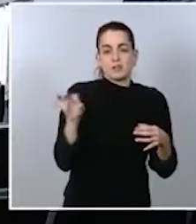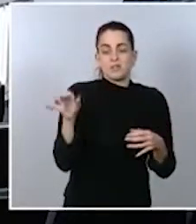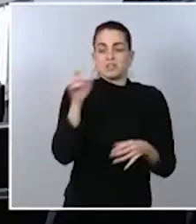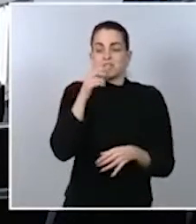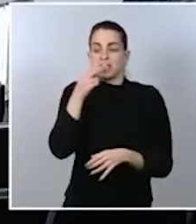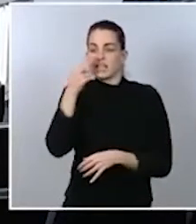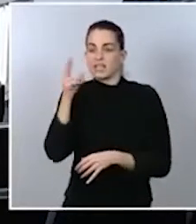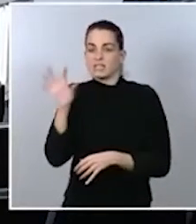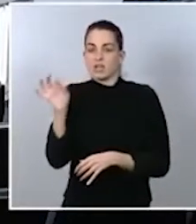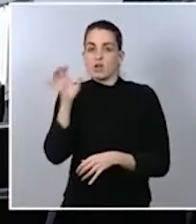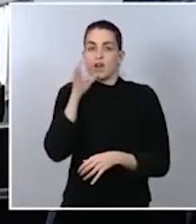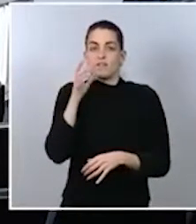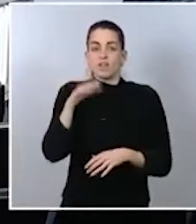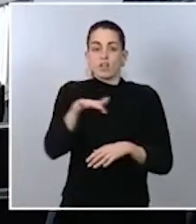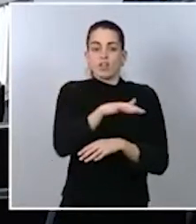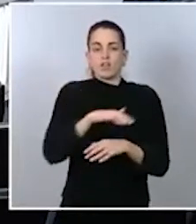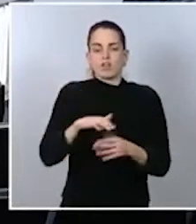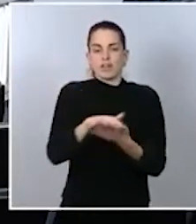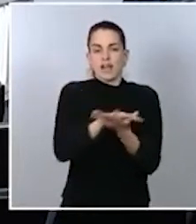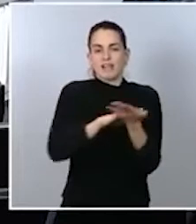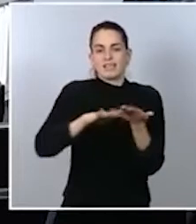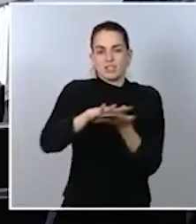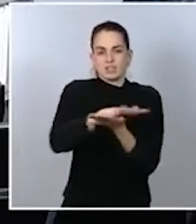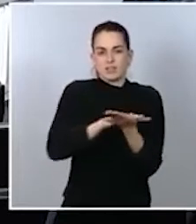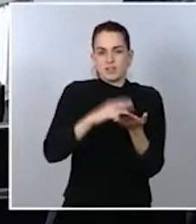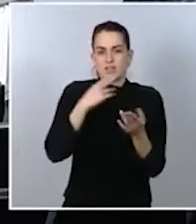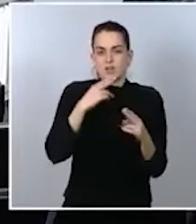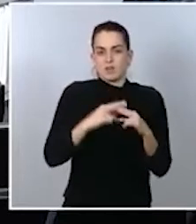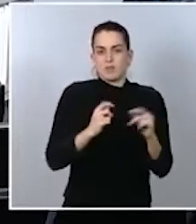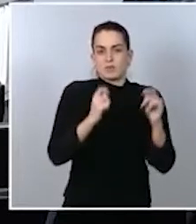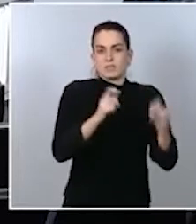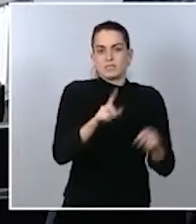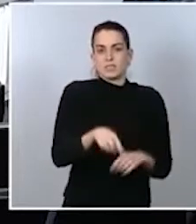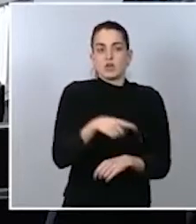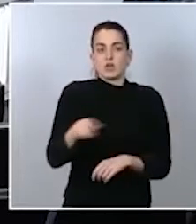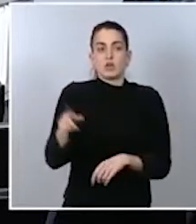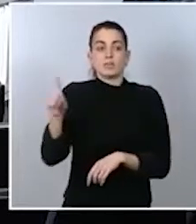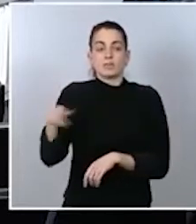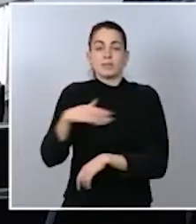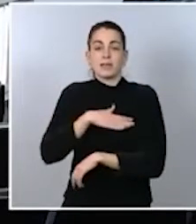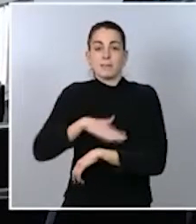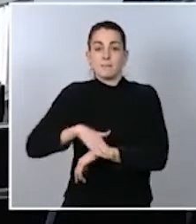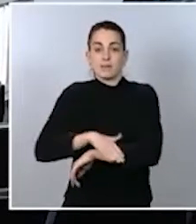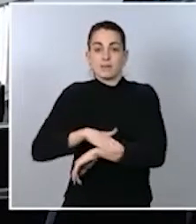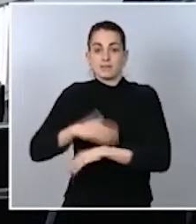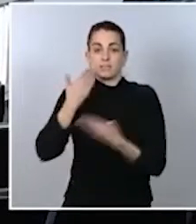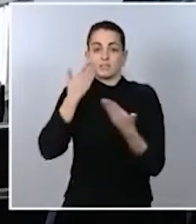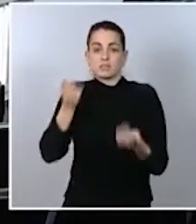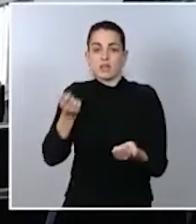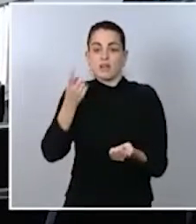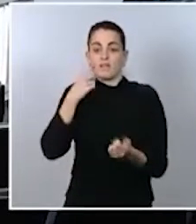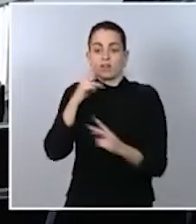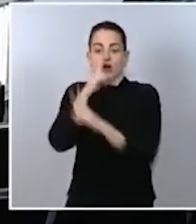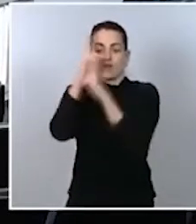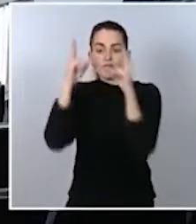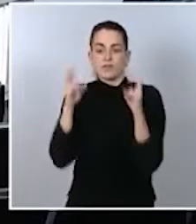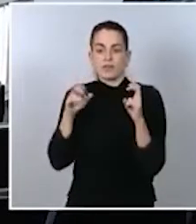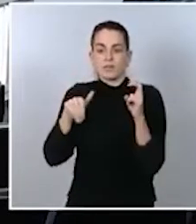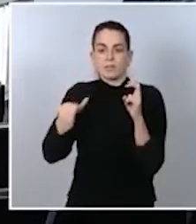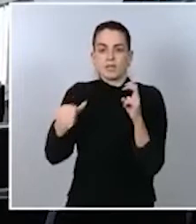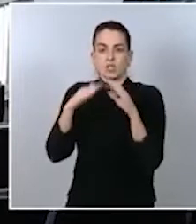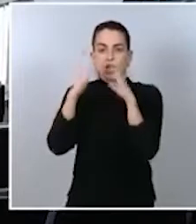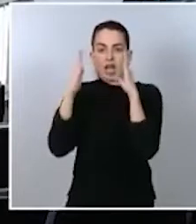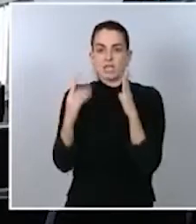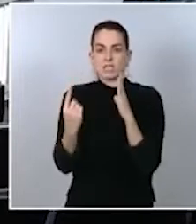Y al ministro Illa que me aclare cuál es la resistencia para plantear la posibilidad de un confinamiento domiciliario cuando hay